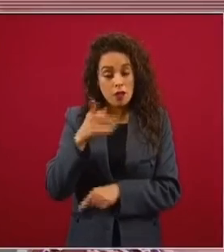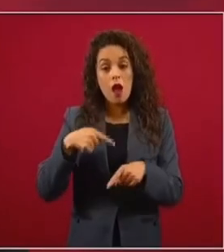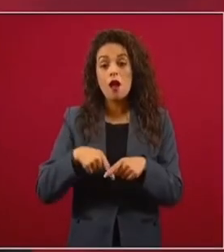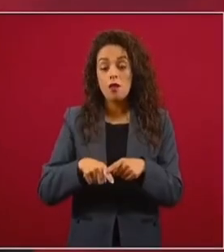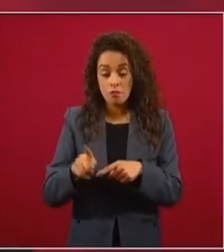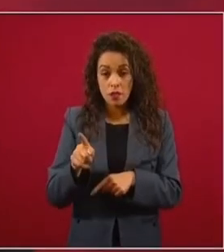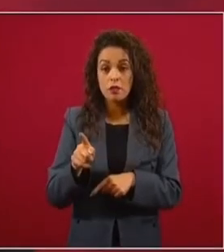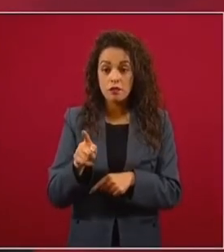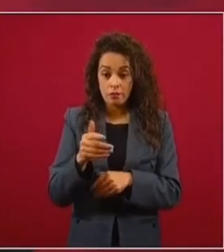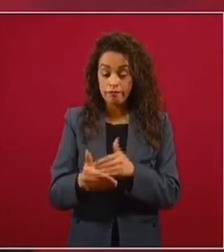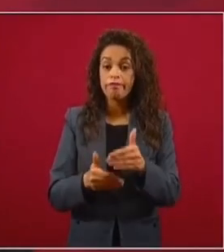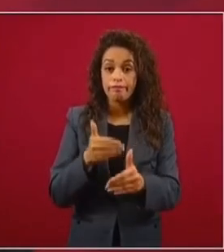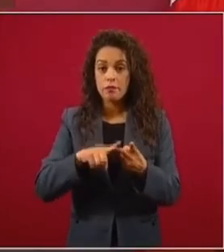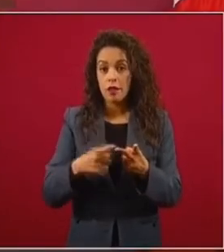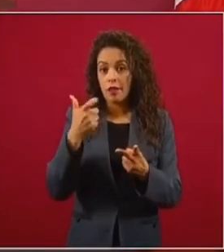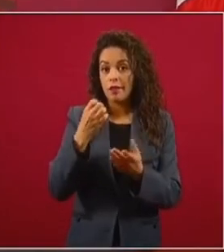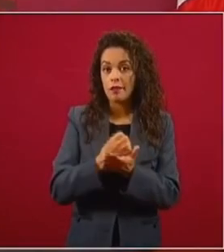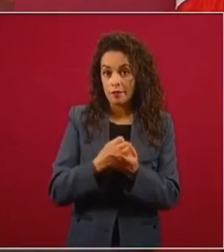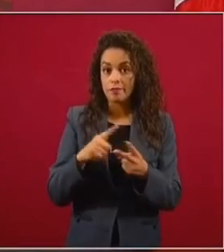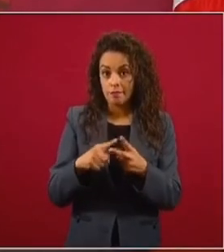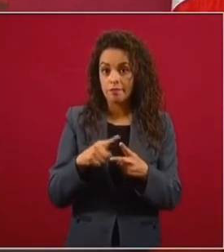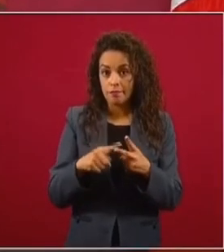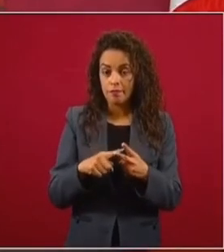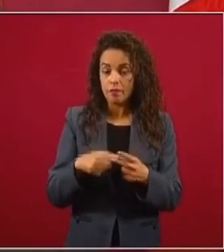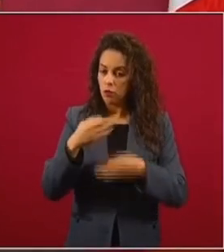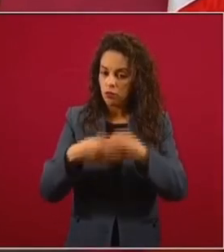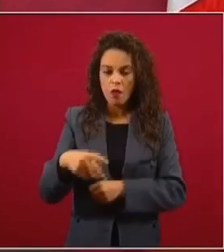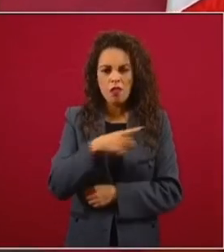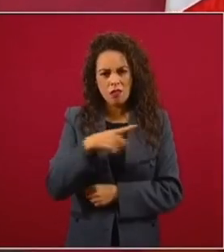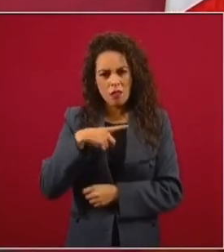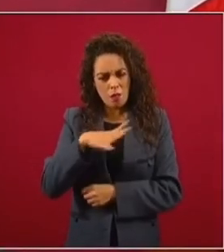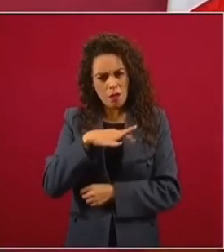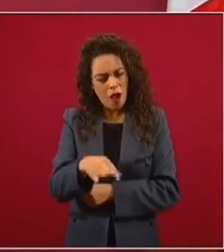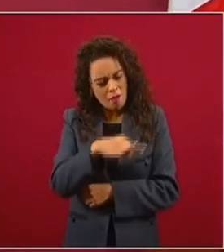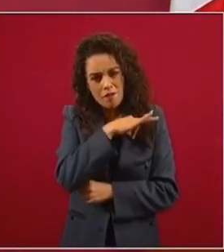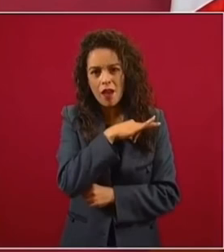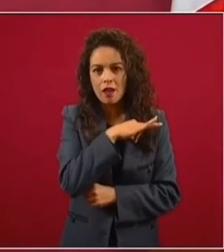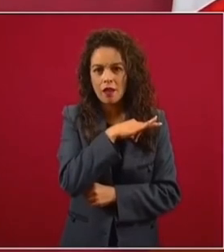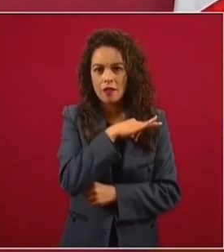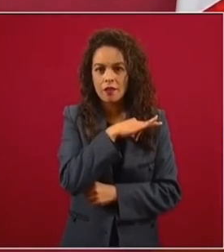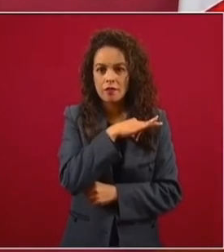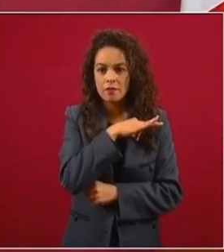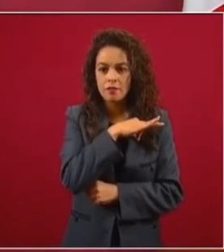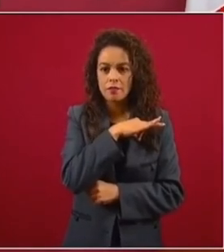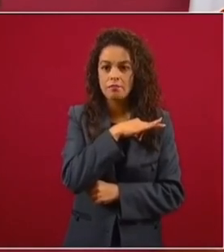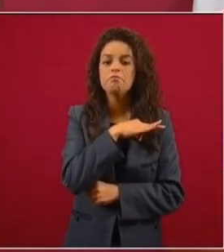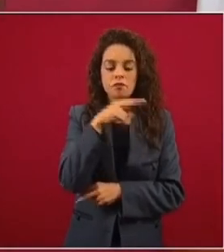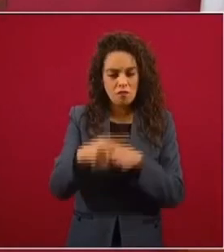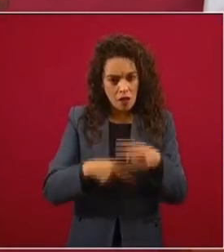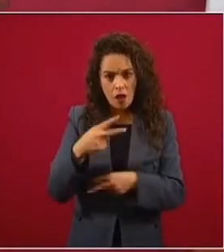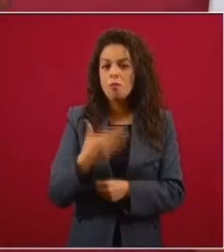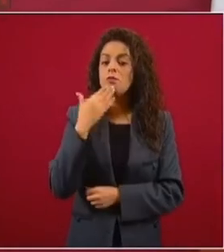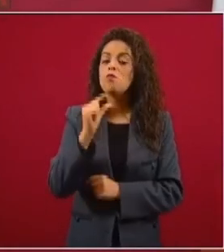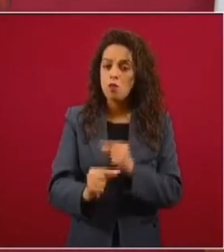enfrentando dos crisis. Y que tengamos fe, no perdamos la esperanza, vamos bien.